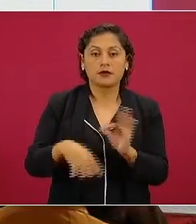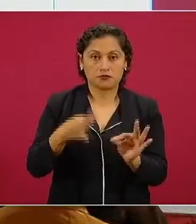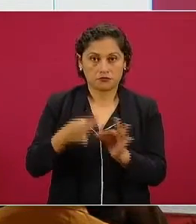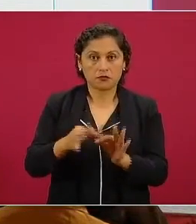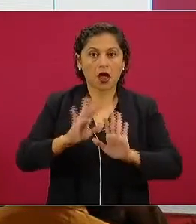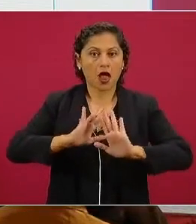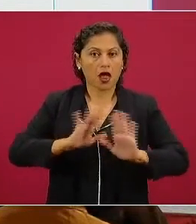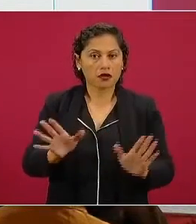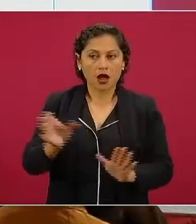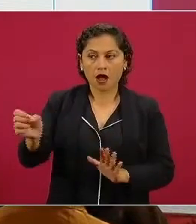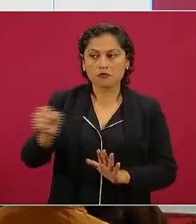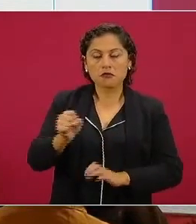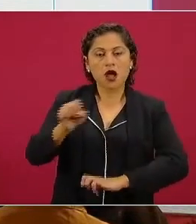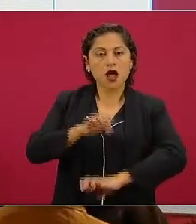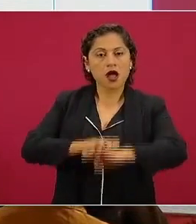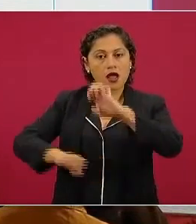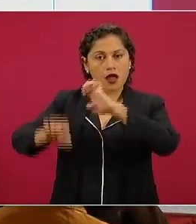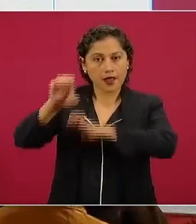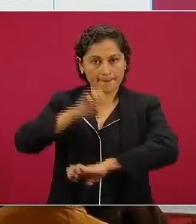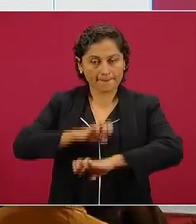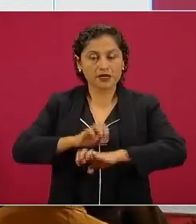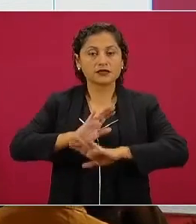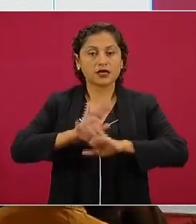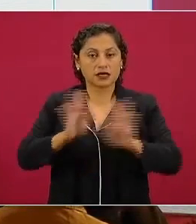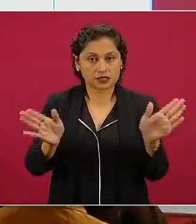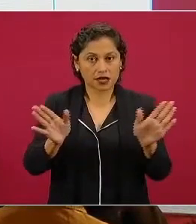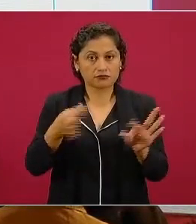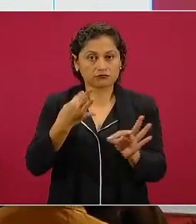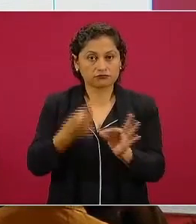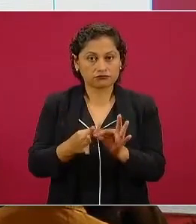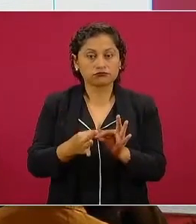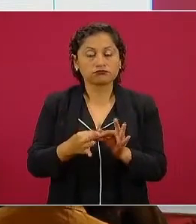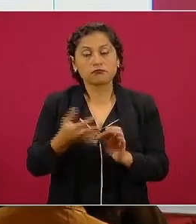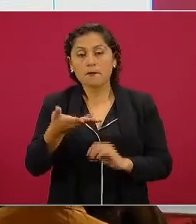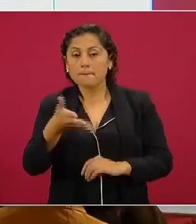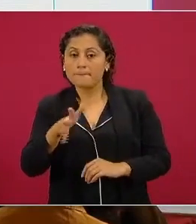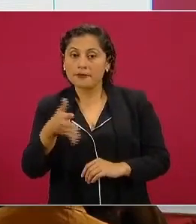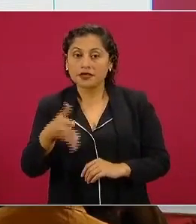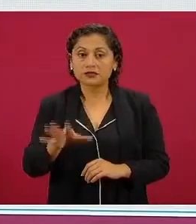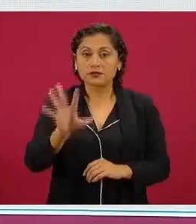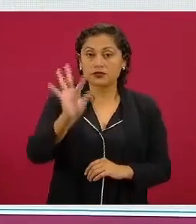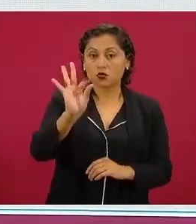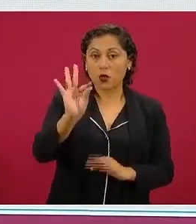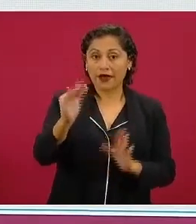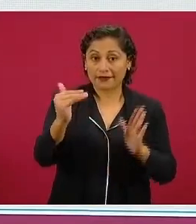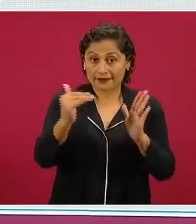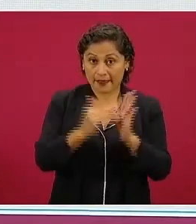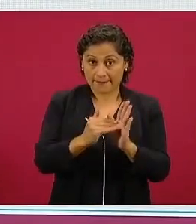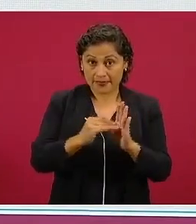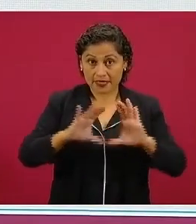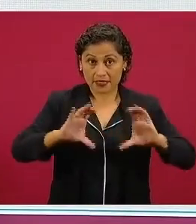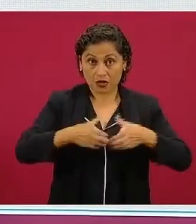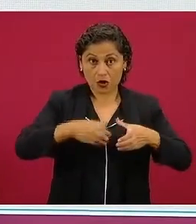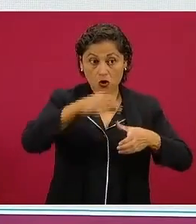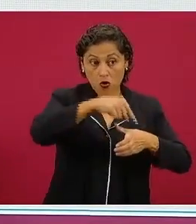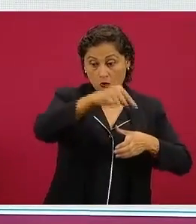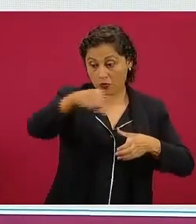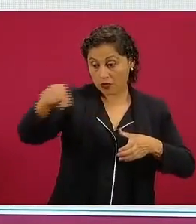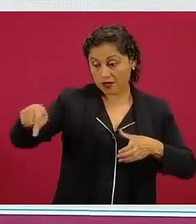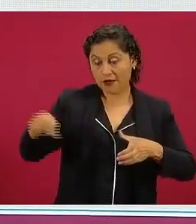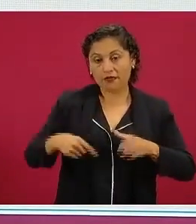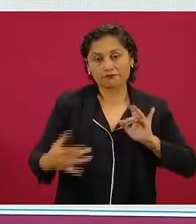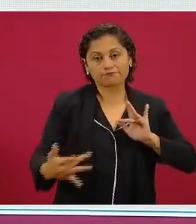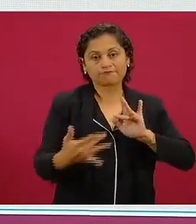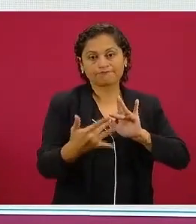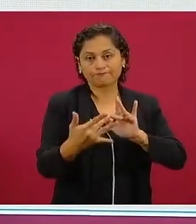la empresa ya llevamos cerca de 40 mil comunidades conectadas